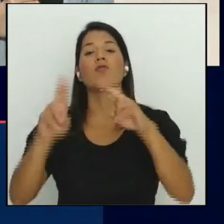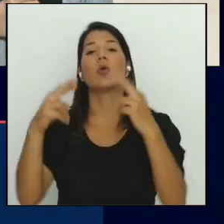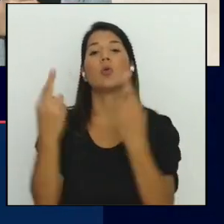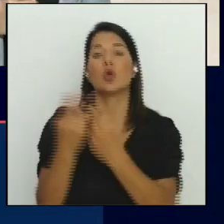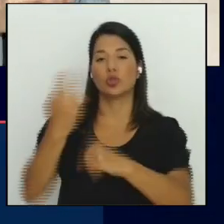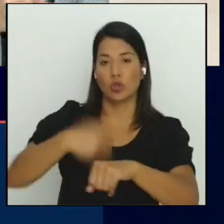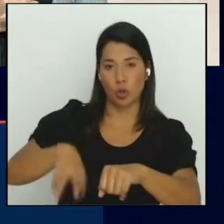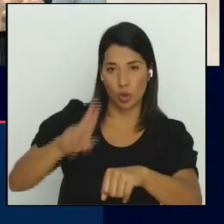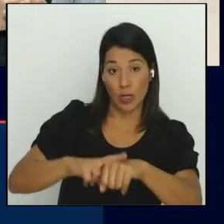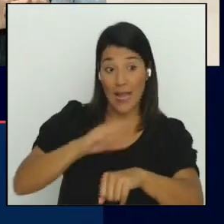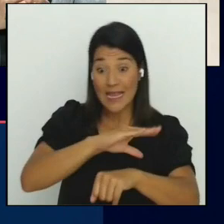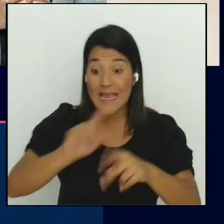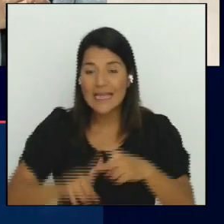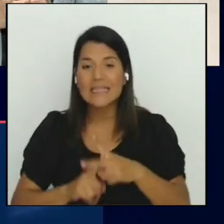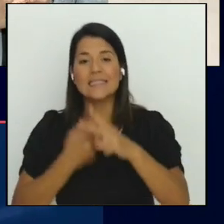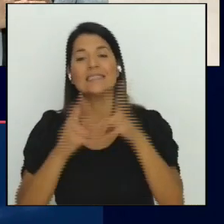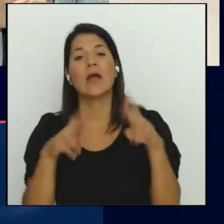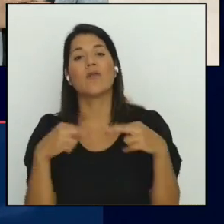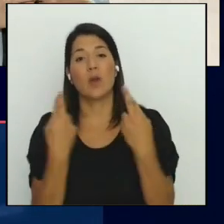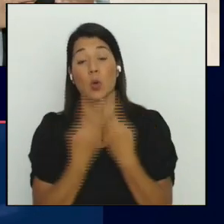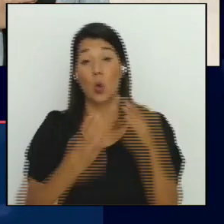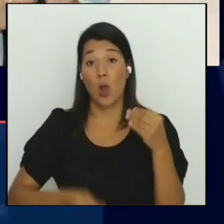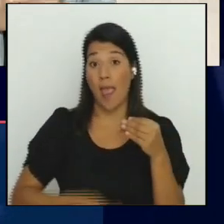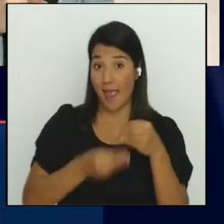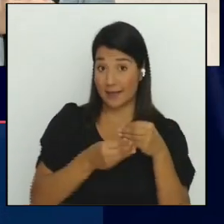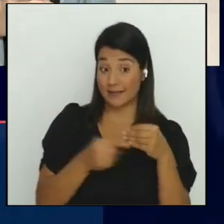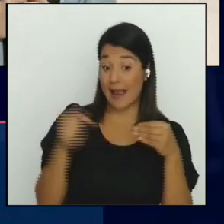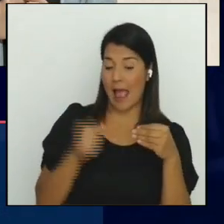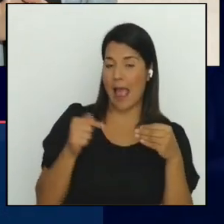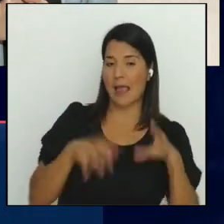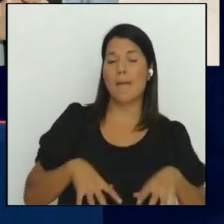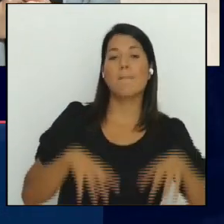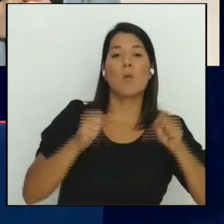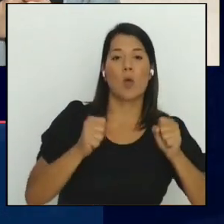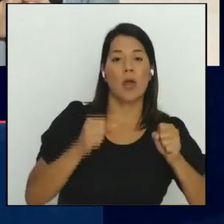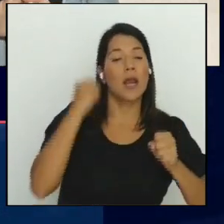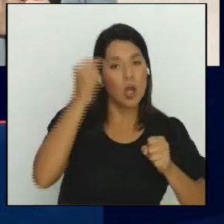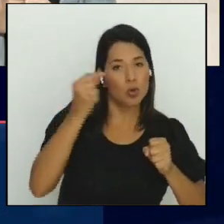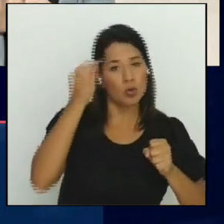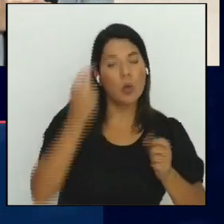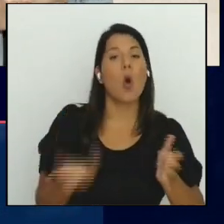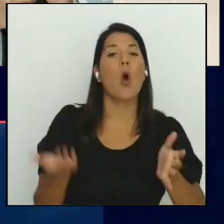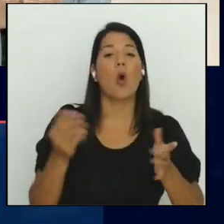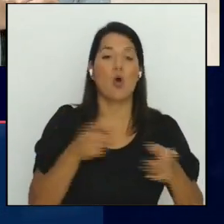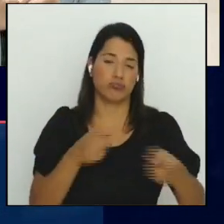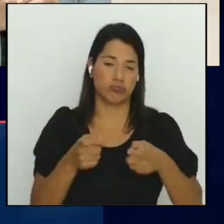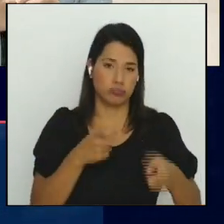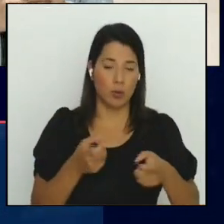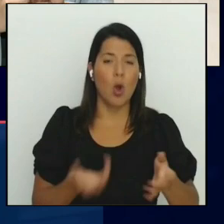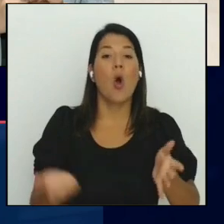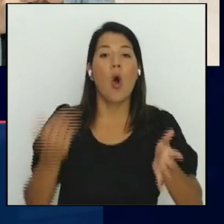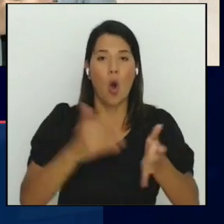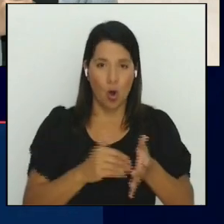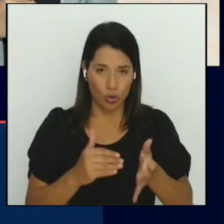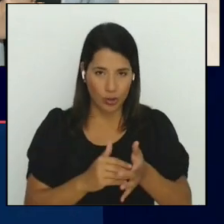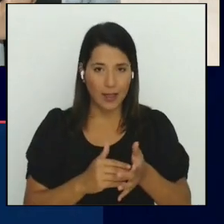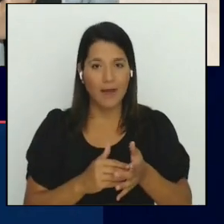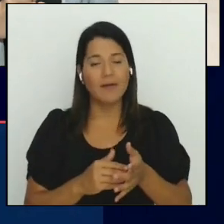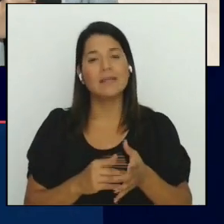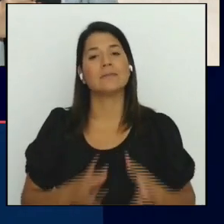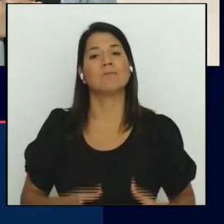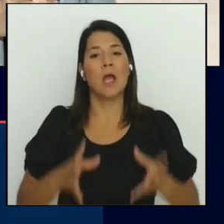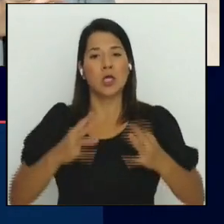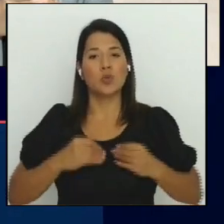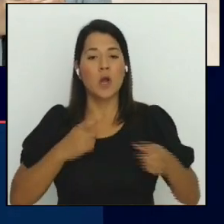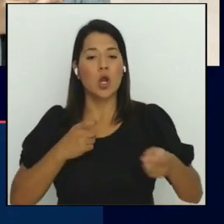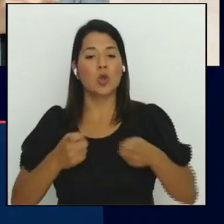sesiones extraordinarias, que es ahí donde el Poder Ejecutivo retoma el control de la agenda del Plenario. Precisamente hablamos con la ministra de